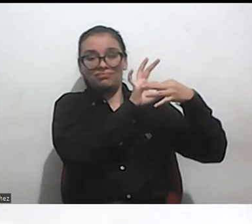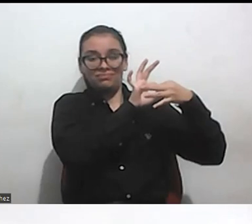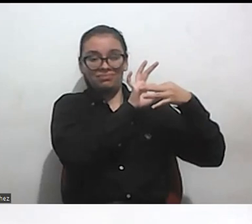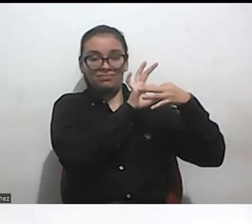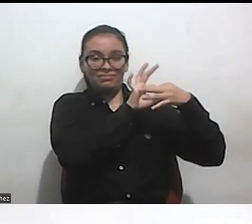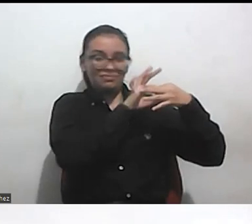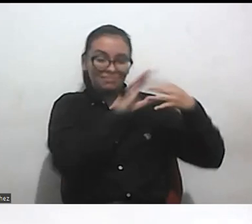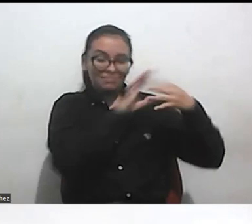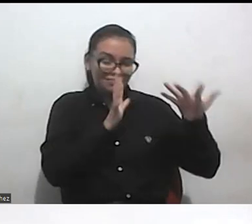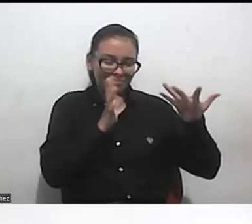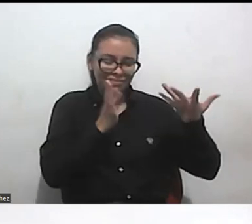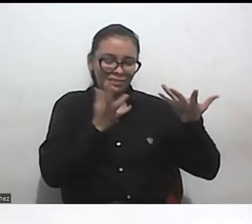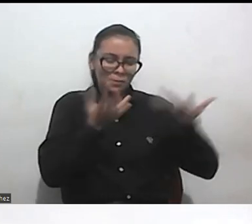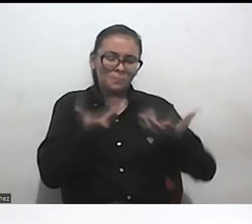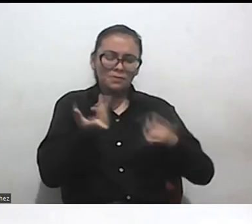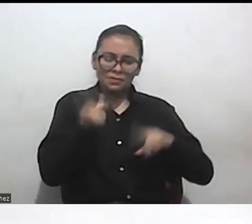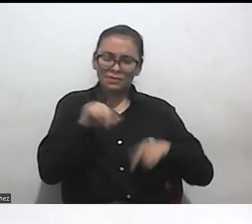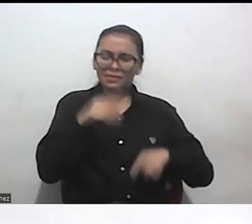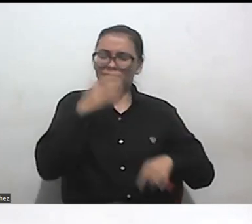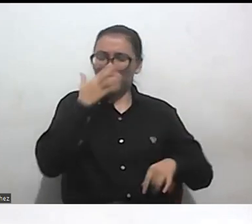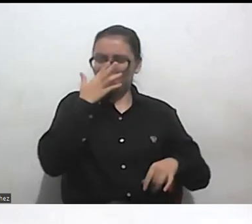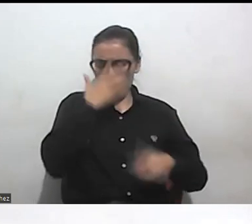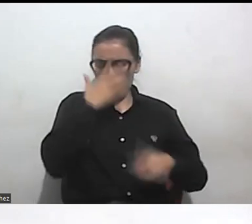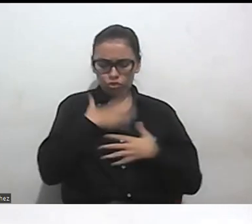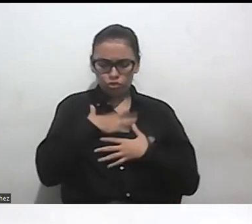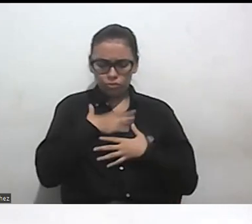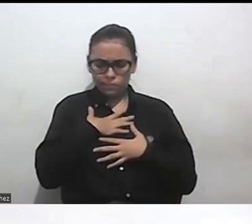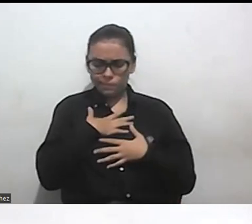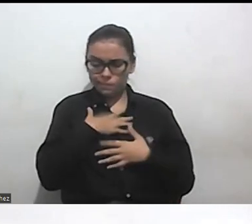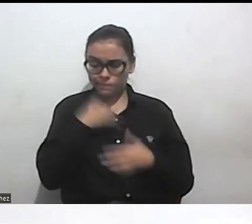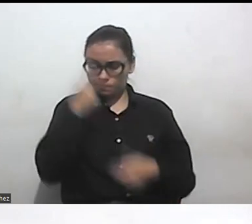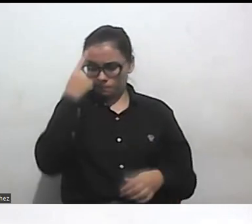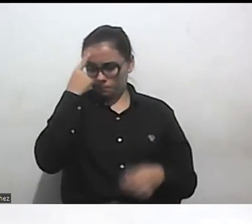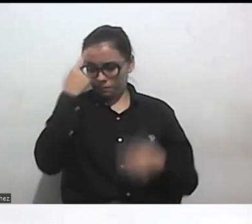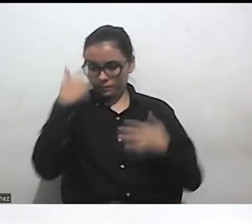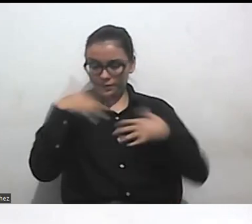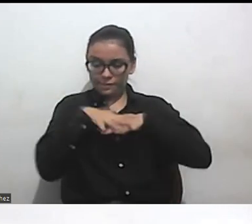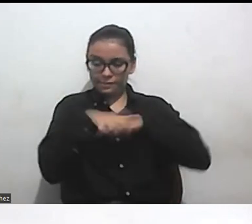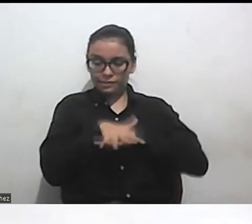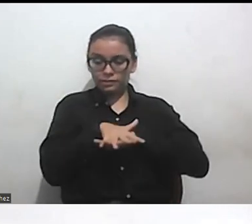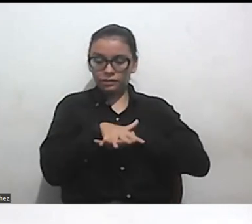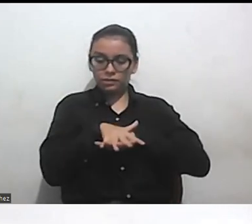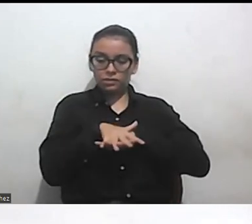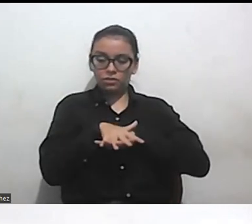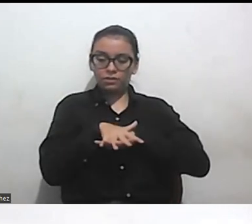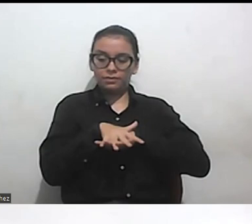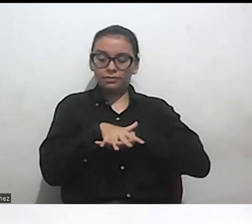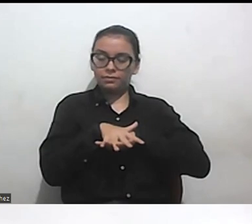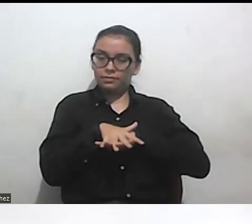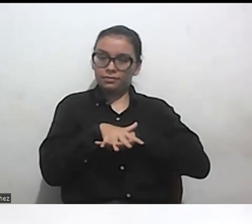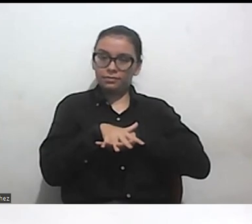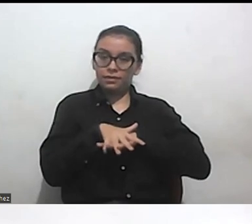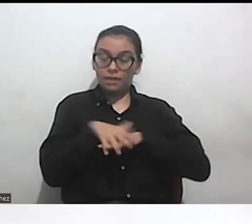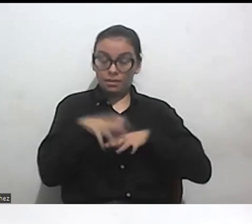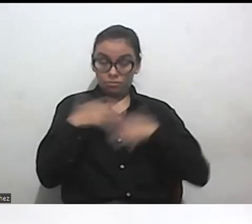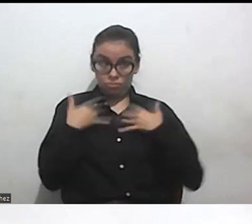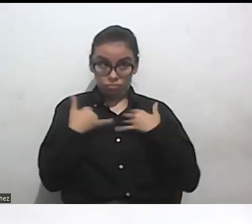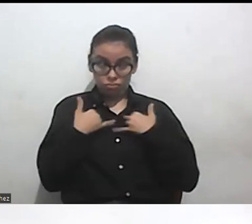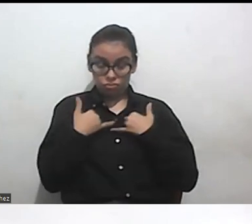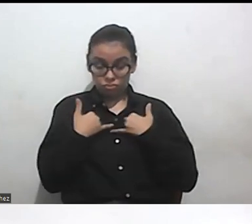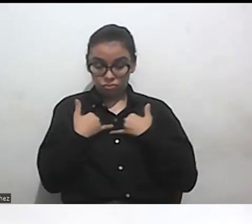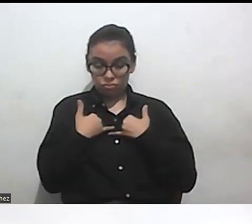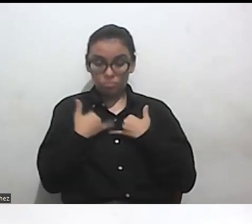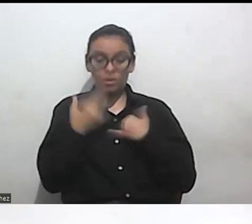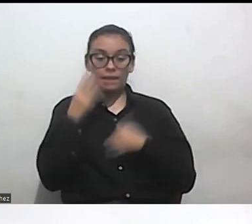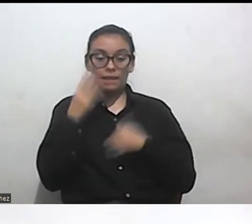pero entonces también estaba pensando que la interseccionalidad en mi caso como activista me ha servido